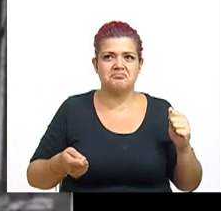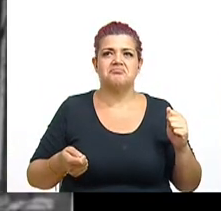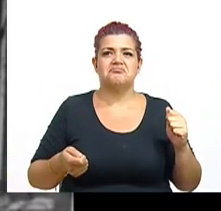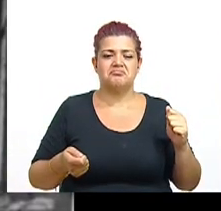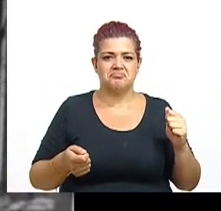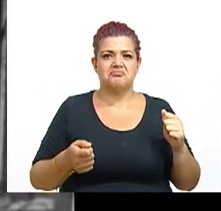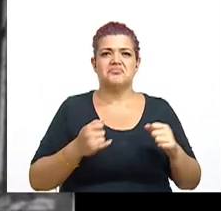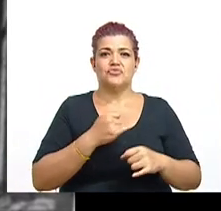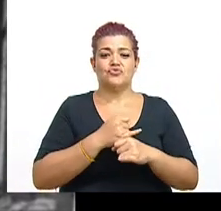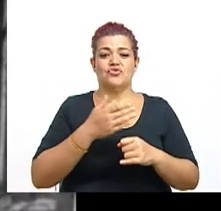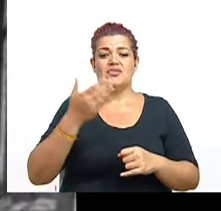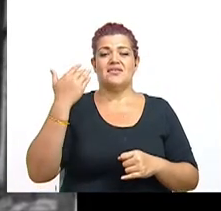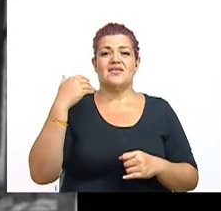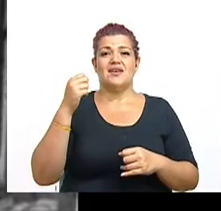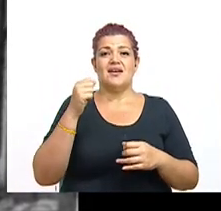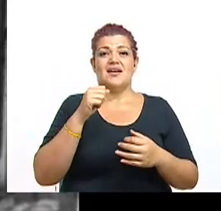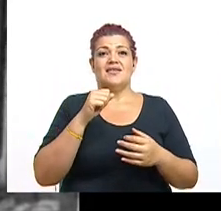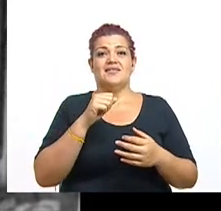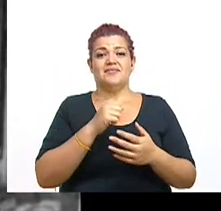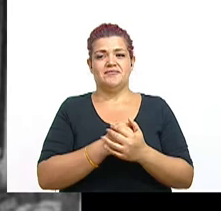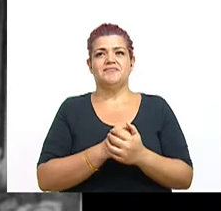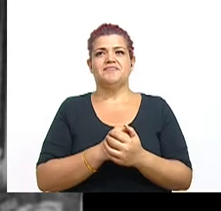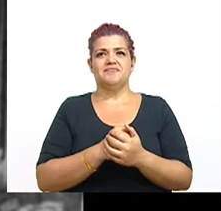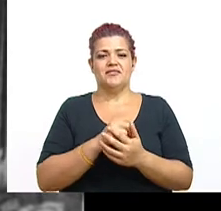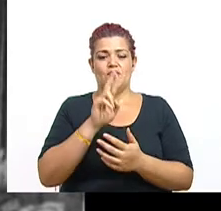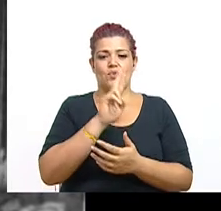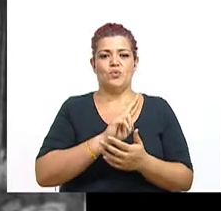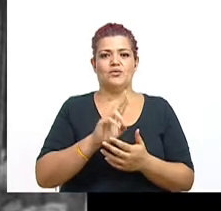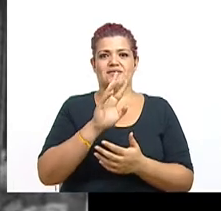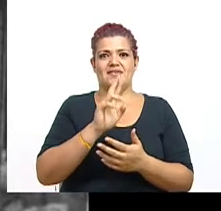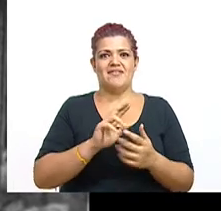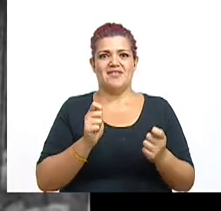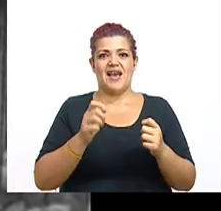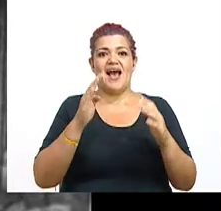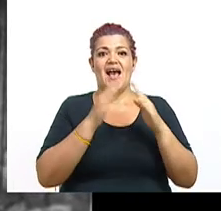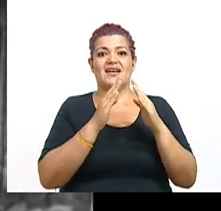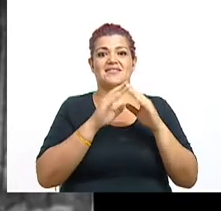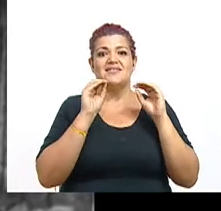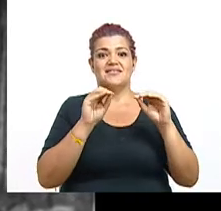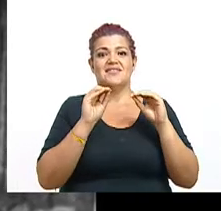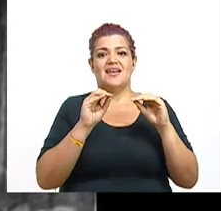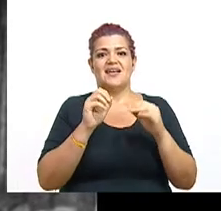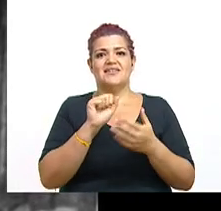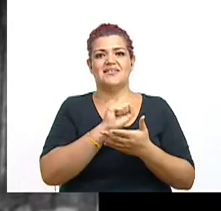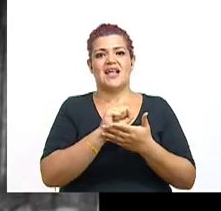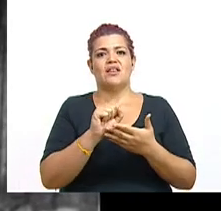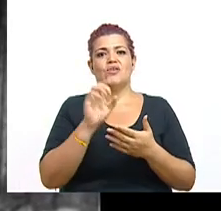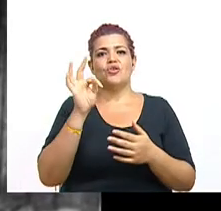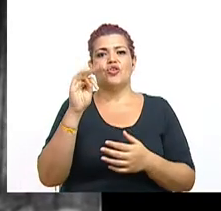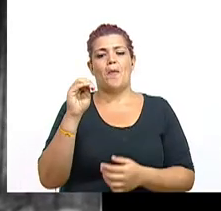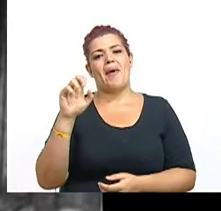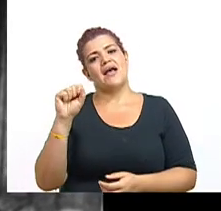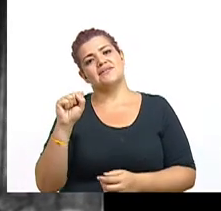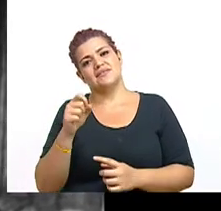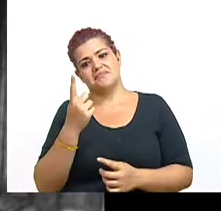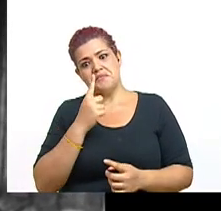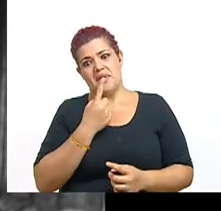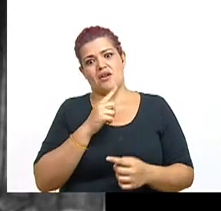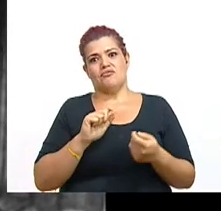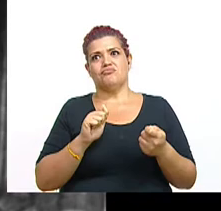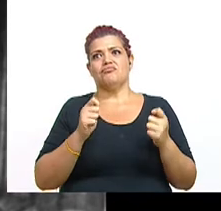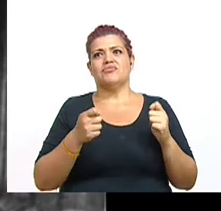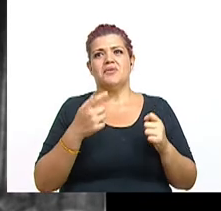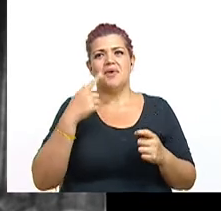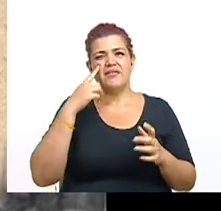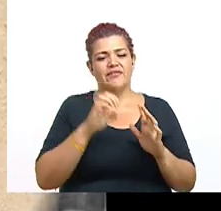institución que da origen a la UCR, la Casa de Enseñanza de Santo Tomás. Qué bonita la